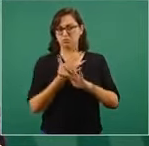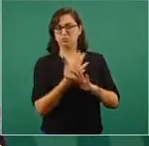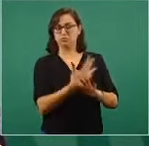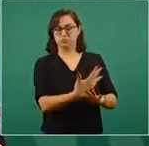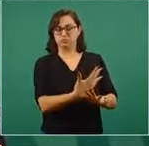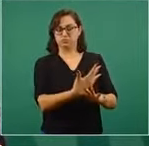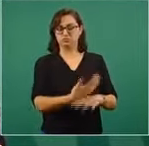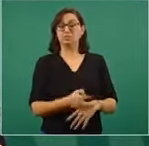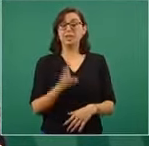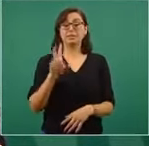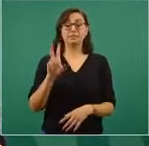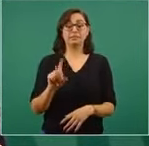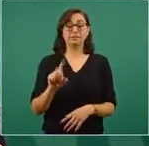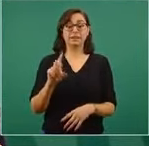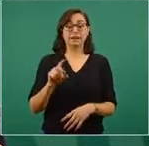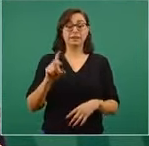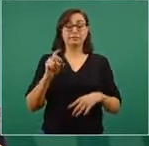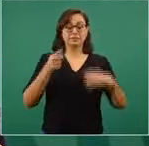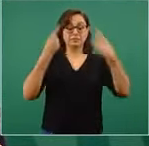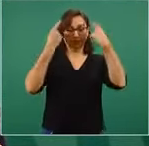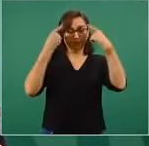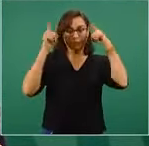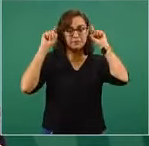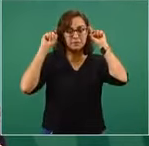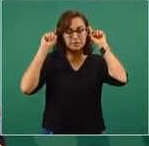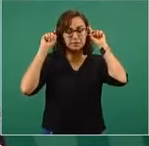30 marinos.